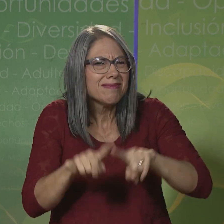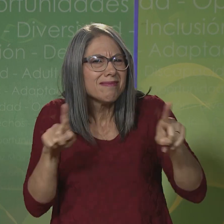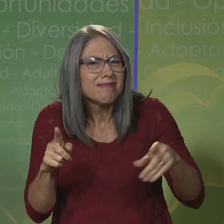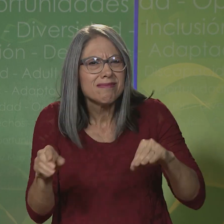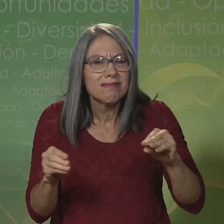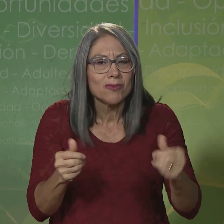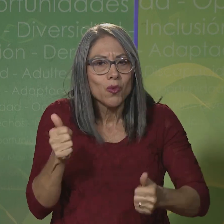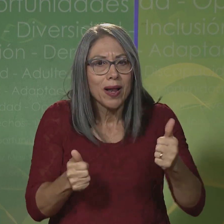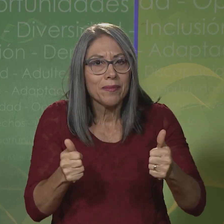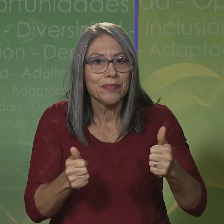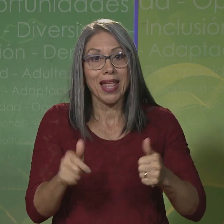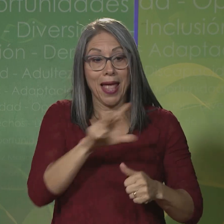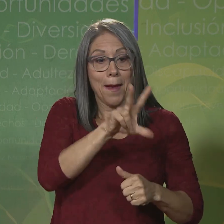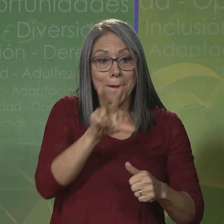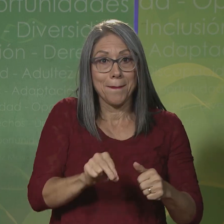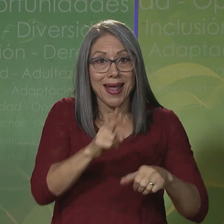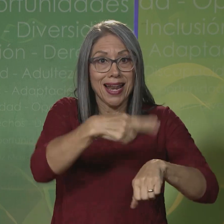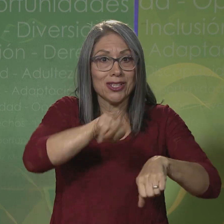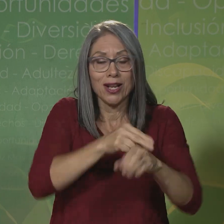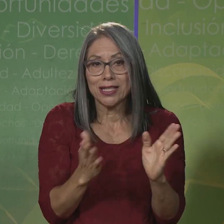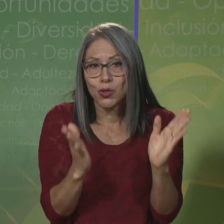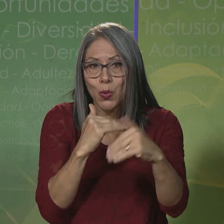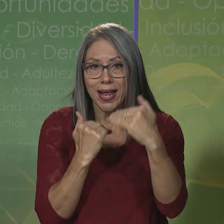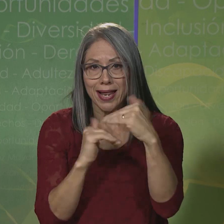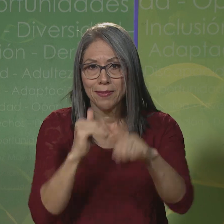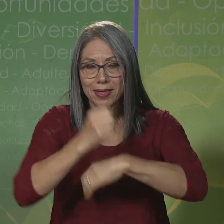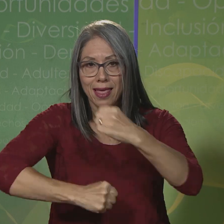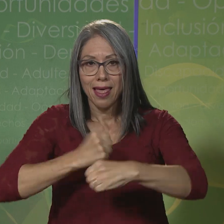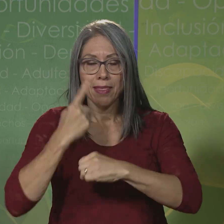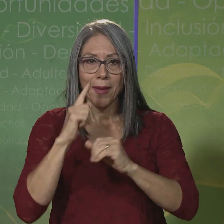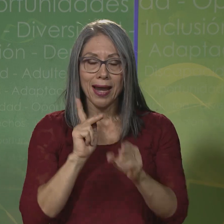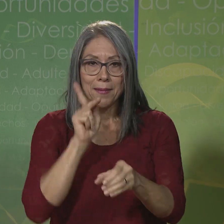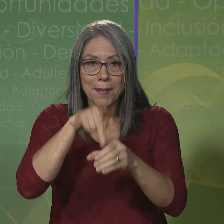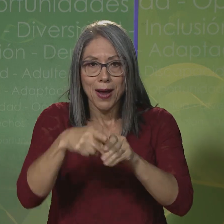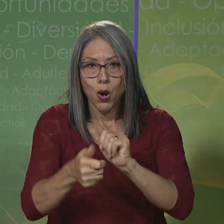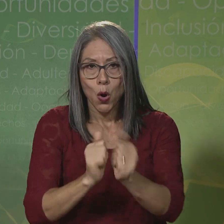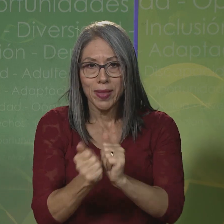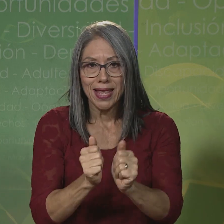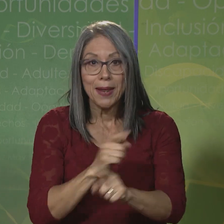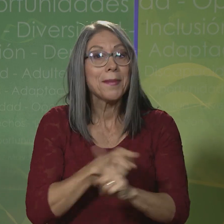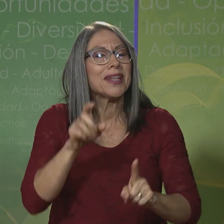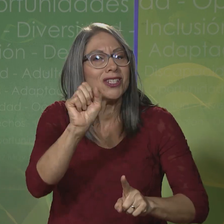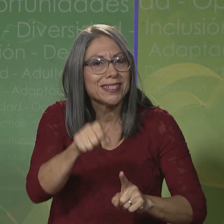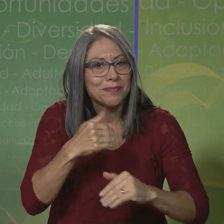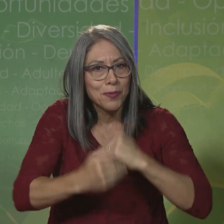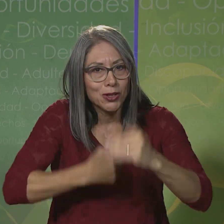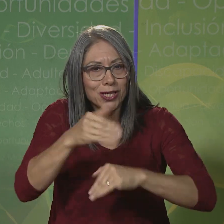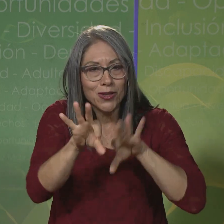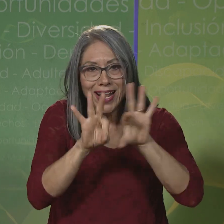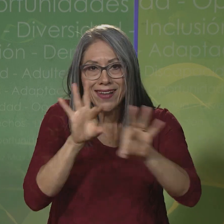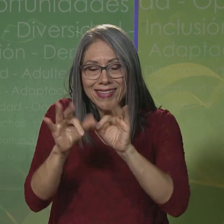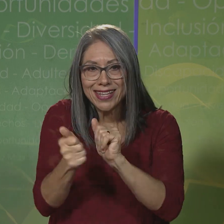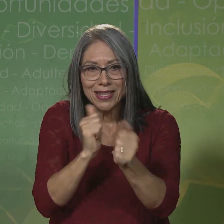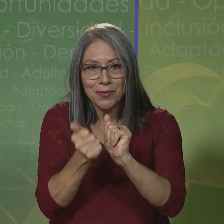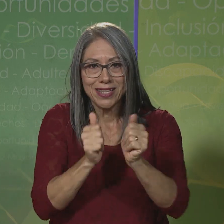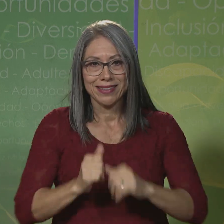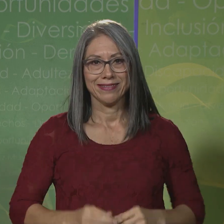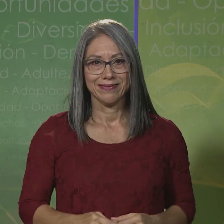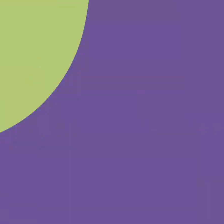Juegos Paranacionales no hay límite de edad para competir y lo que sí hay es un proceso de clasificación deportiva.